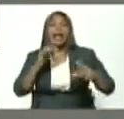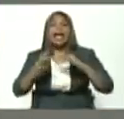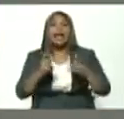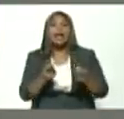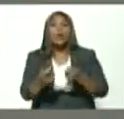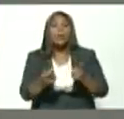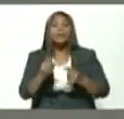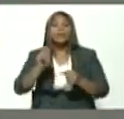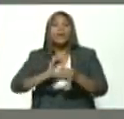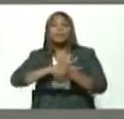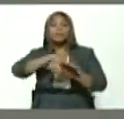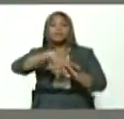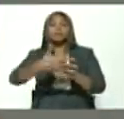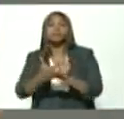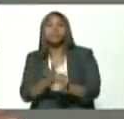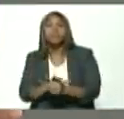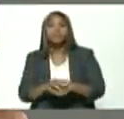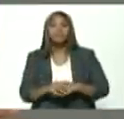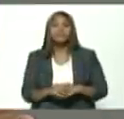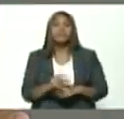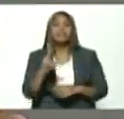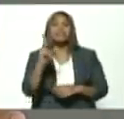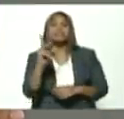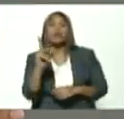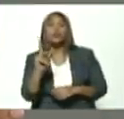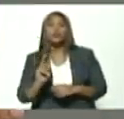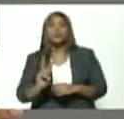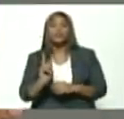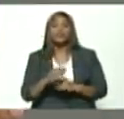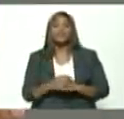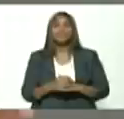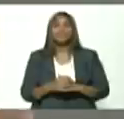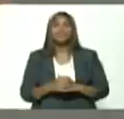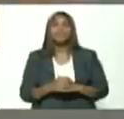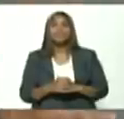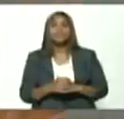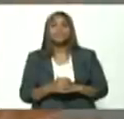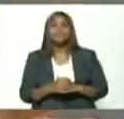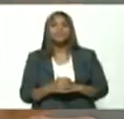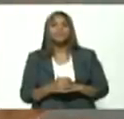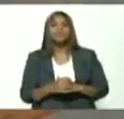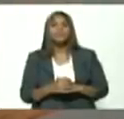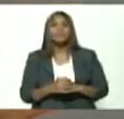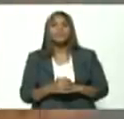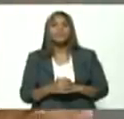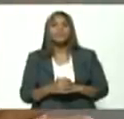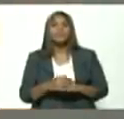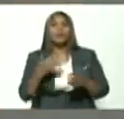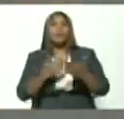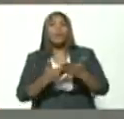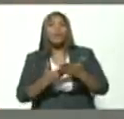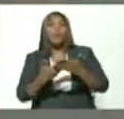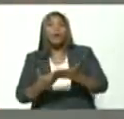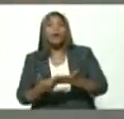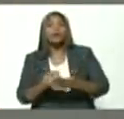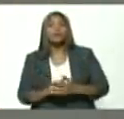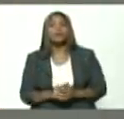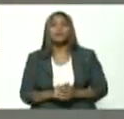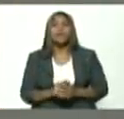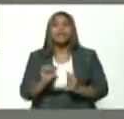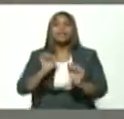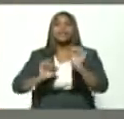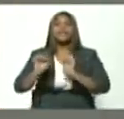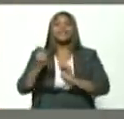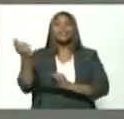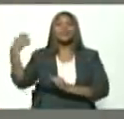económica como la pandemia en segundo lugar planteó lo que tiene que ver con la defensa del